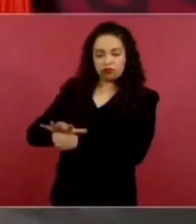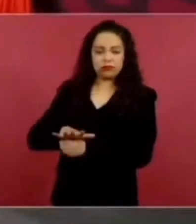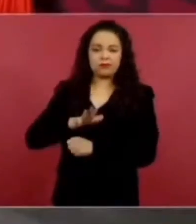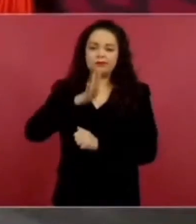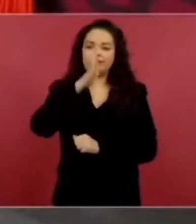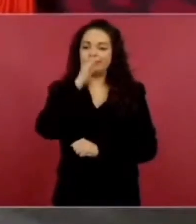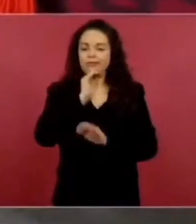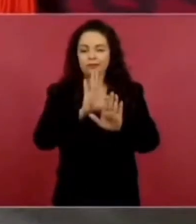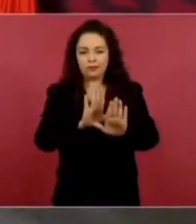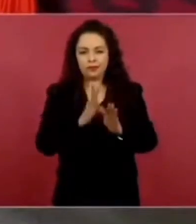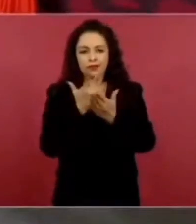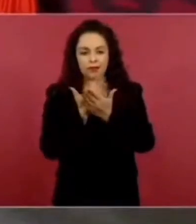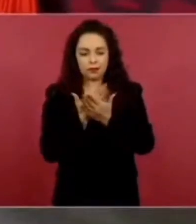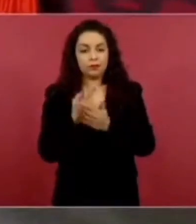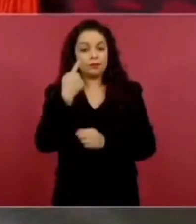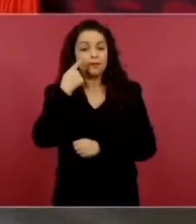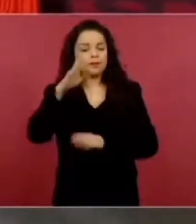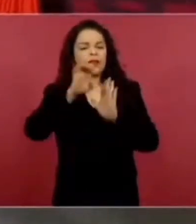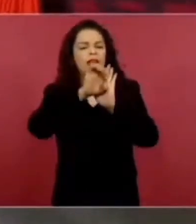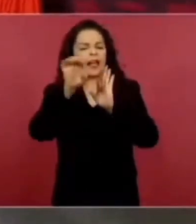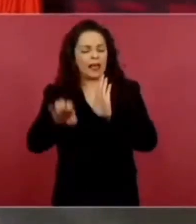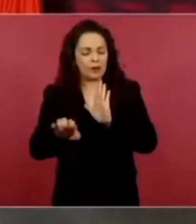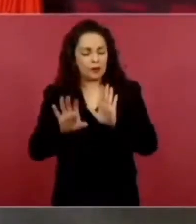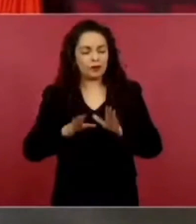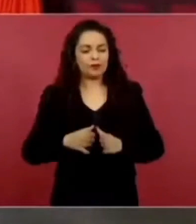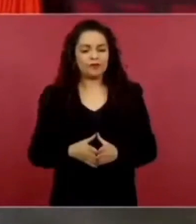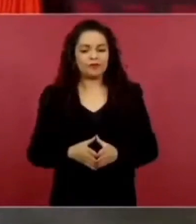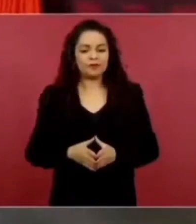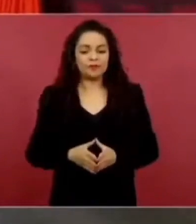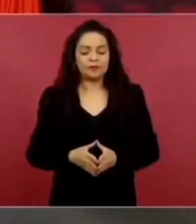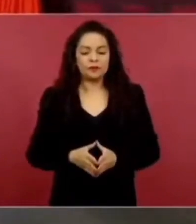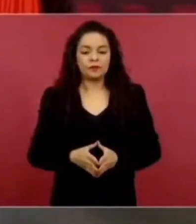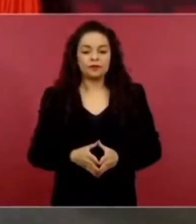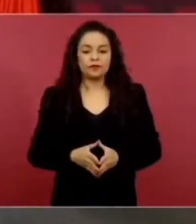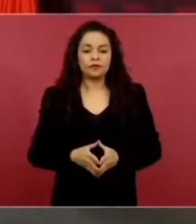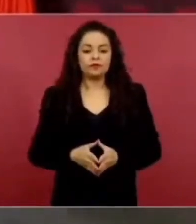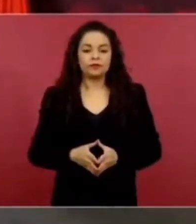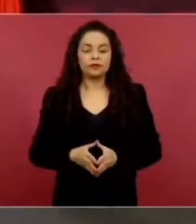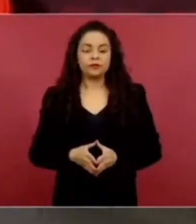estos grupos ya sea por